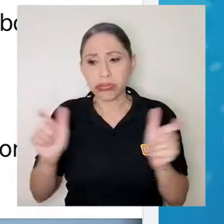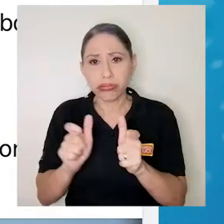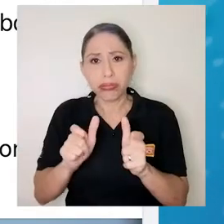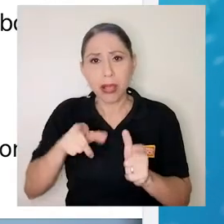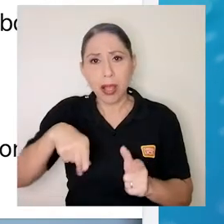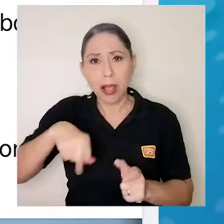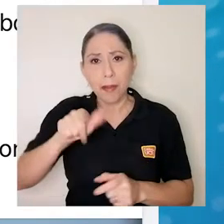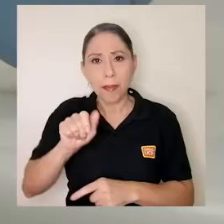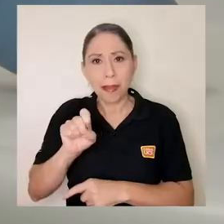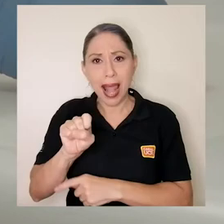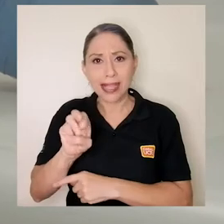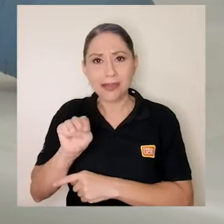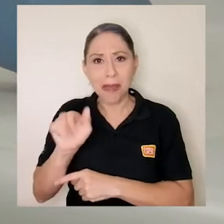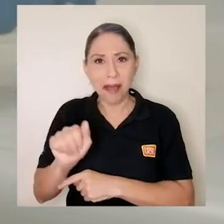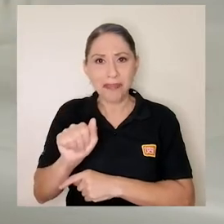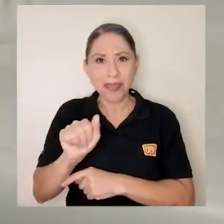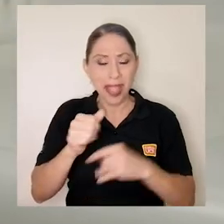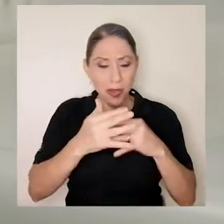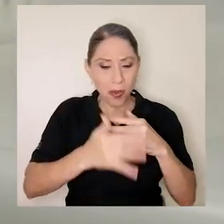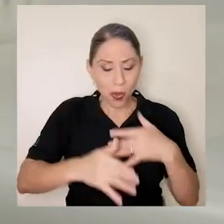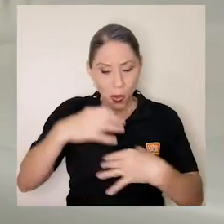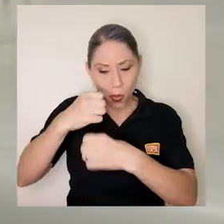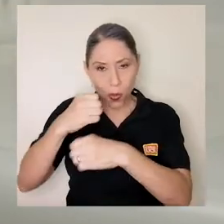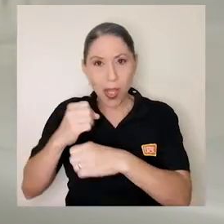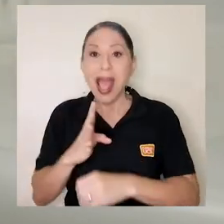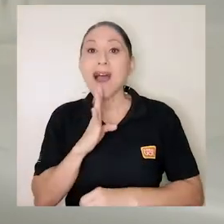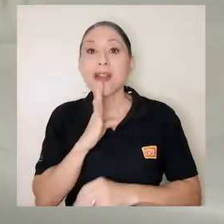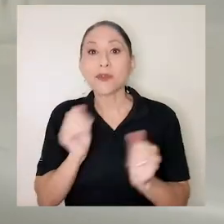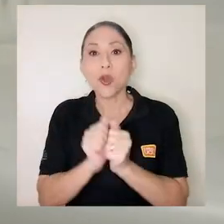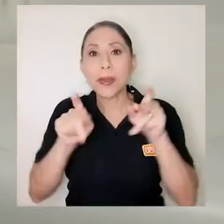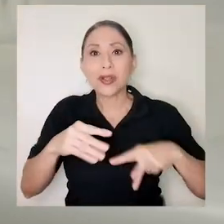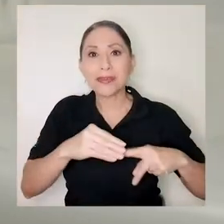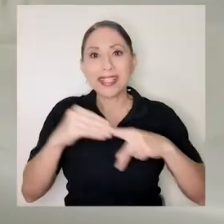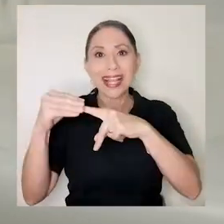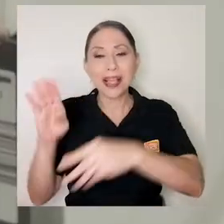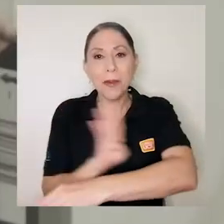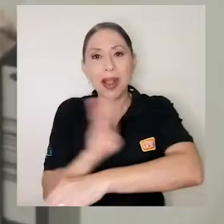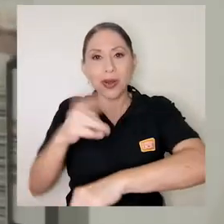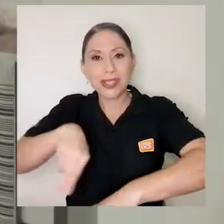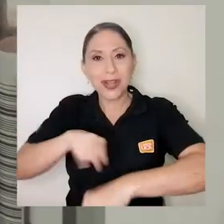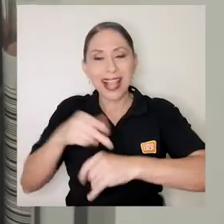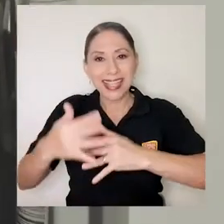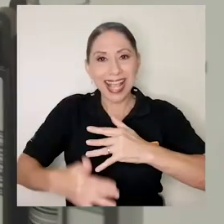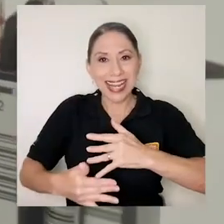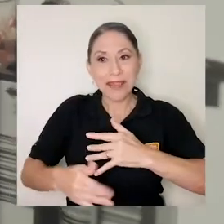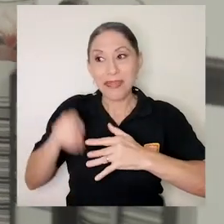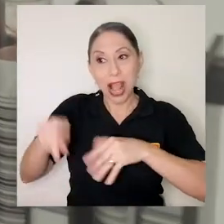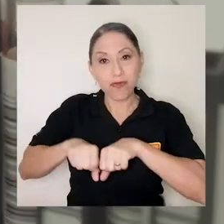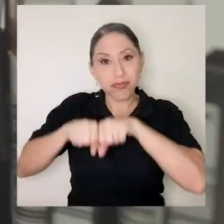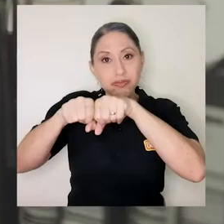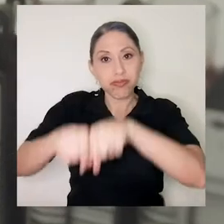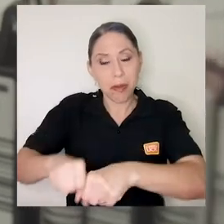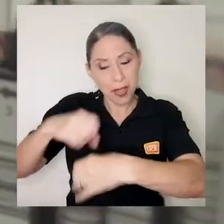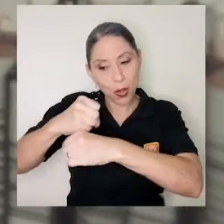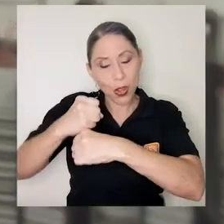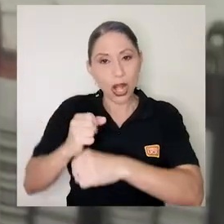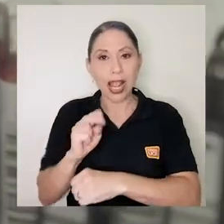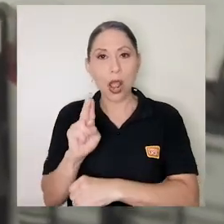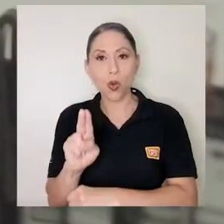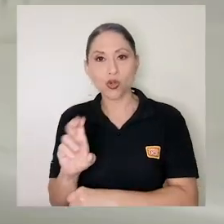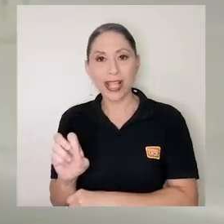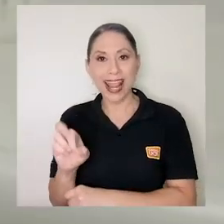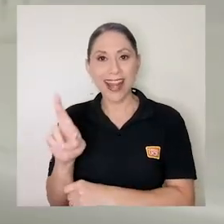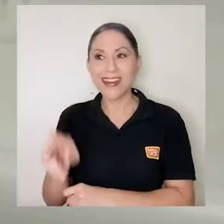escasez de plasma. Conversamos con un especialista del Banco Nacional de Sangre y además egresado de microbiología de la